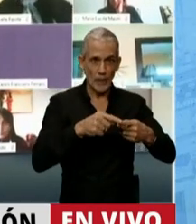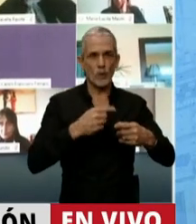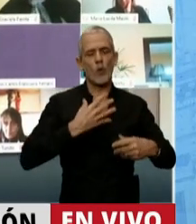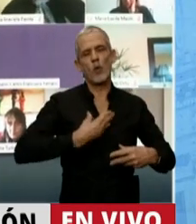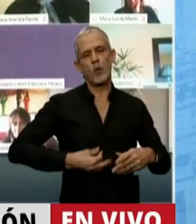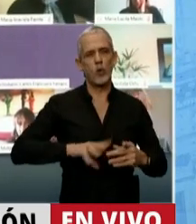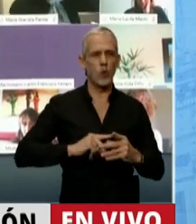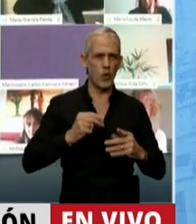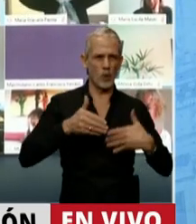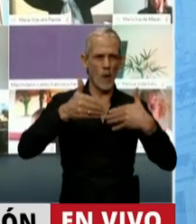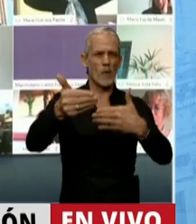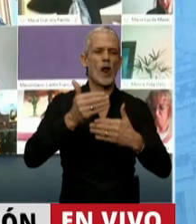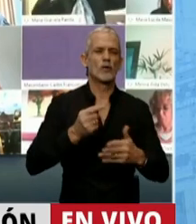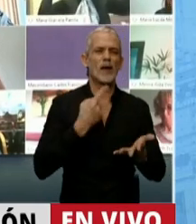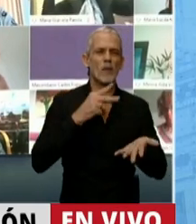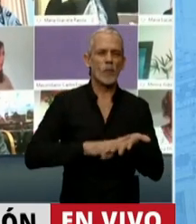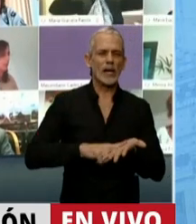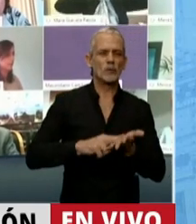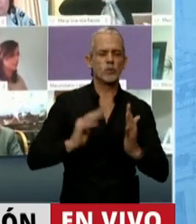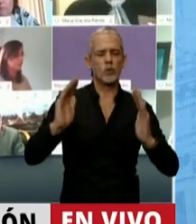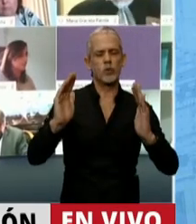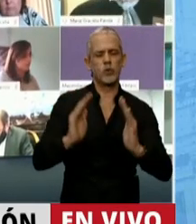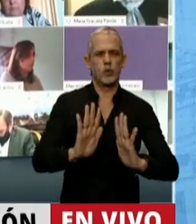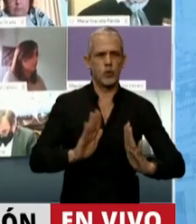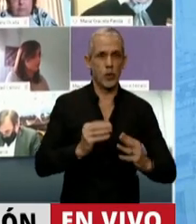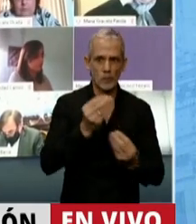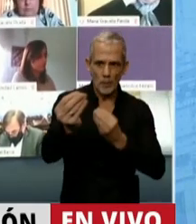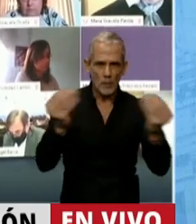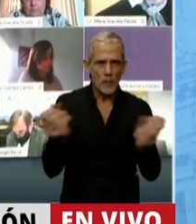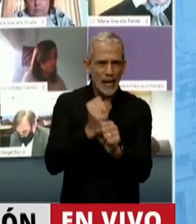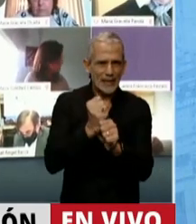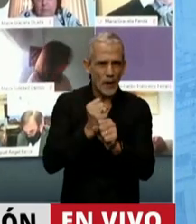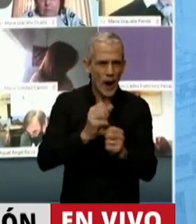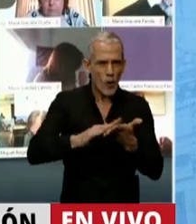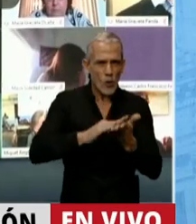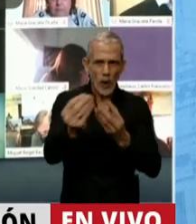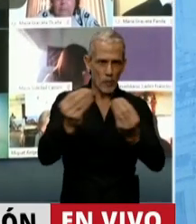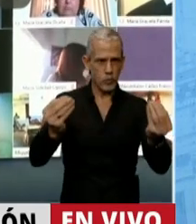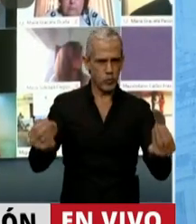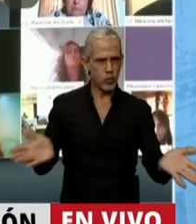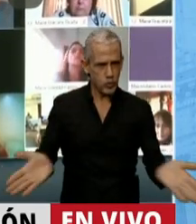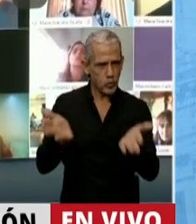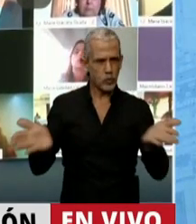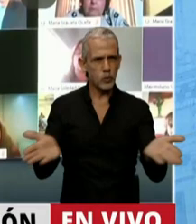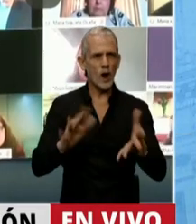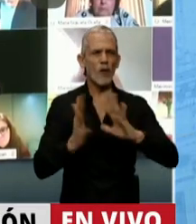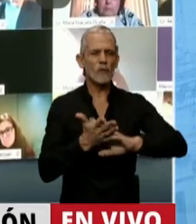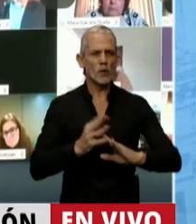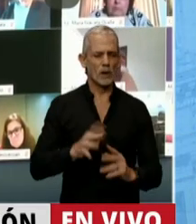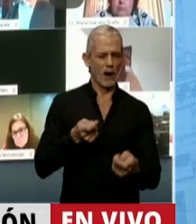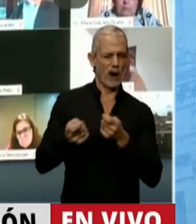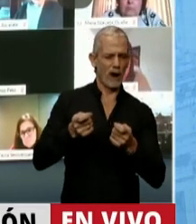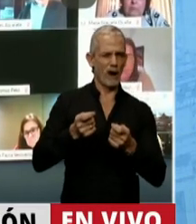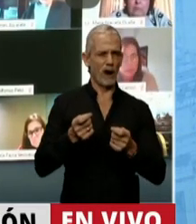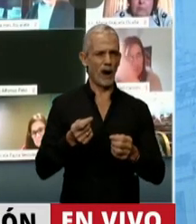pueda seguir funcionando y pueda seguir generando puestos de trabajo. A eso es a donde apuntamos. El modelo de la especulación